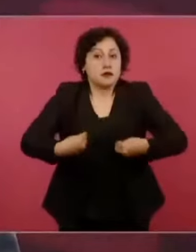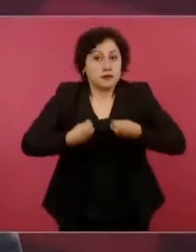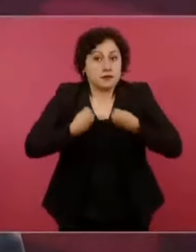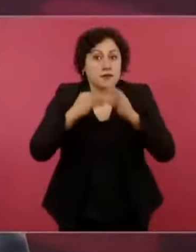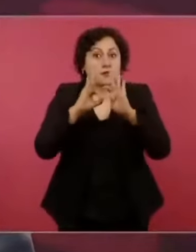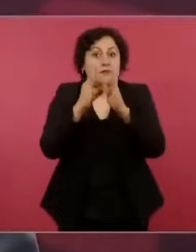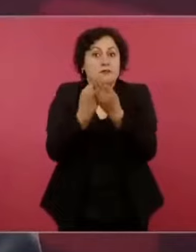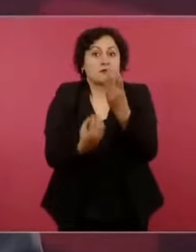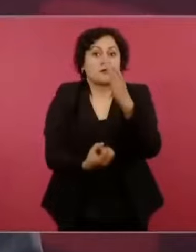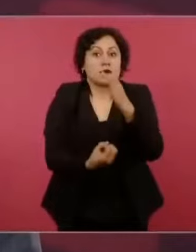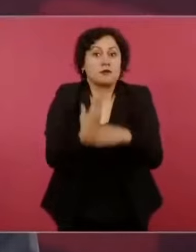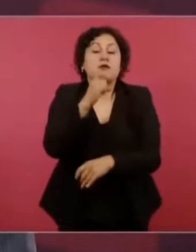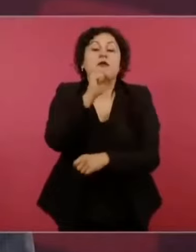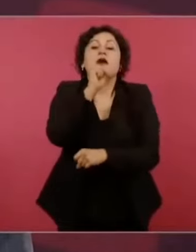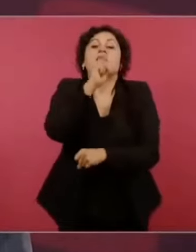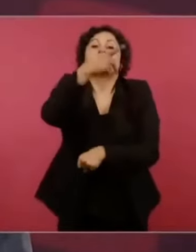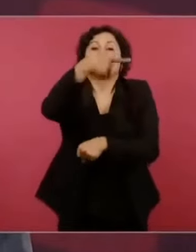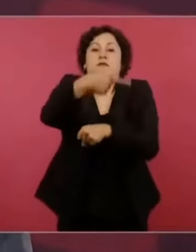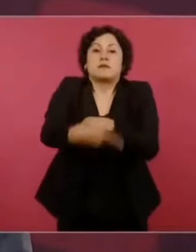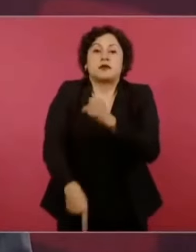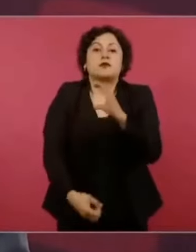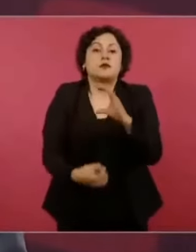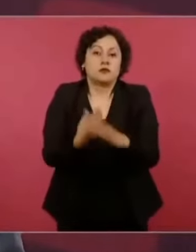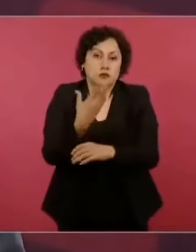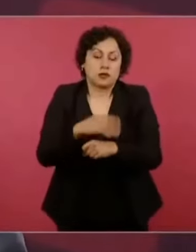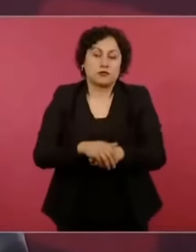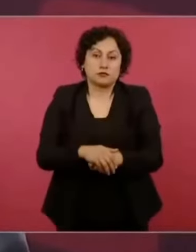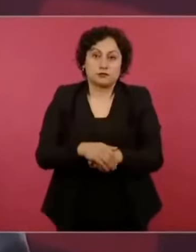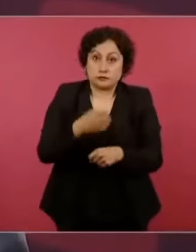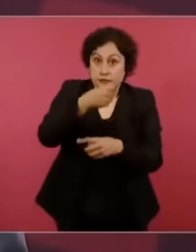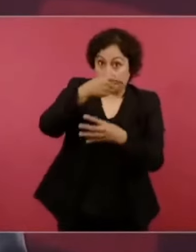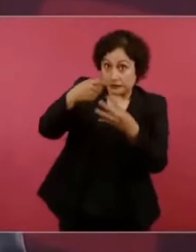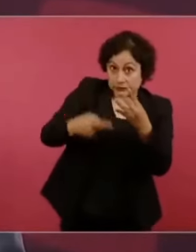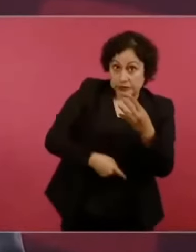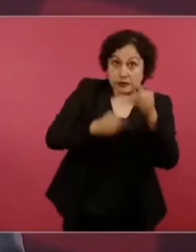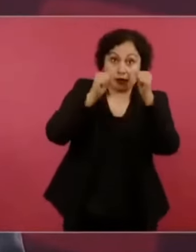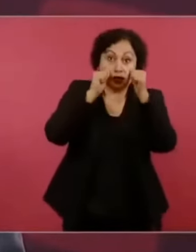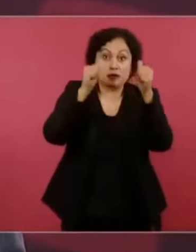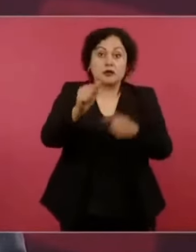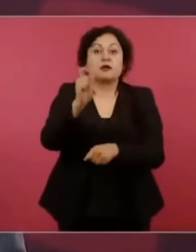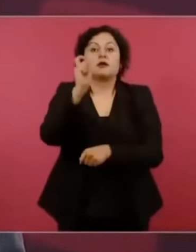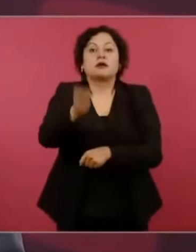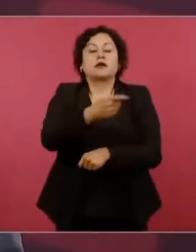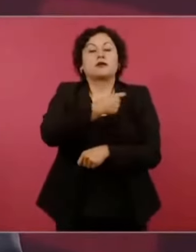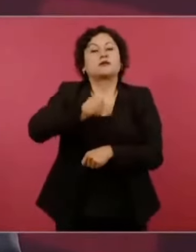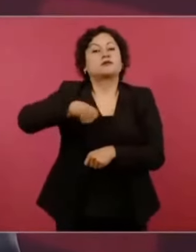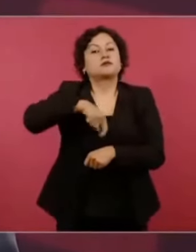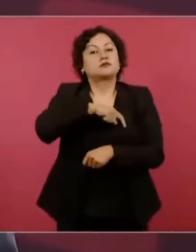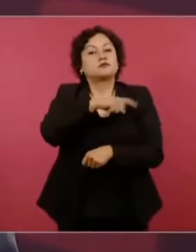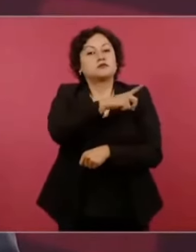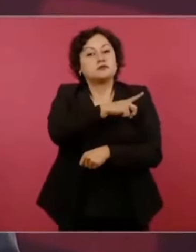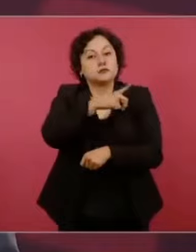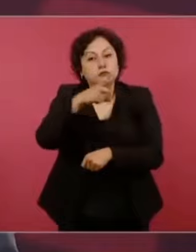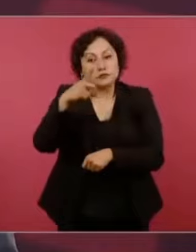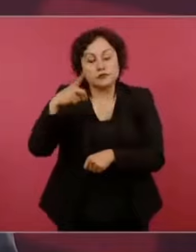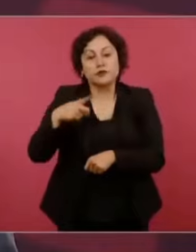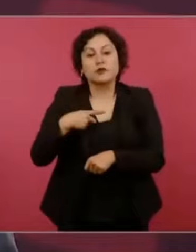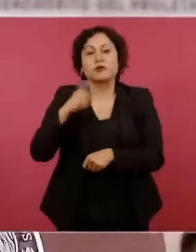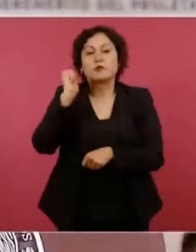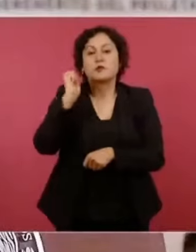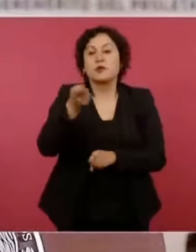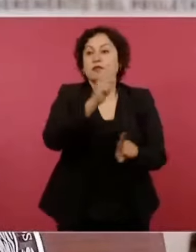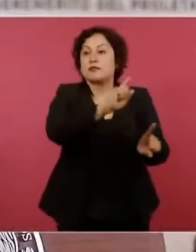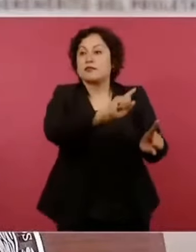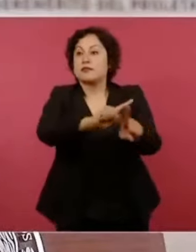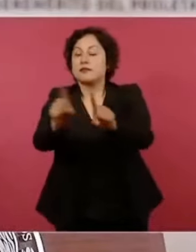Así, nuestra oportunidad en salud pública es implicar a cuantos individuos y organizaciones